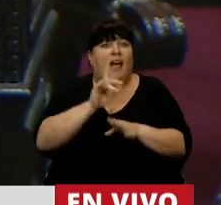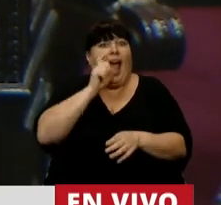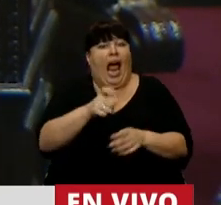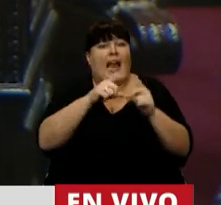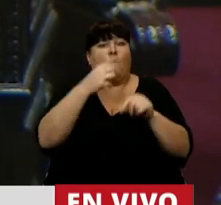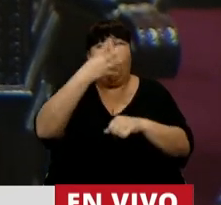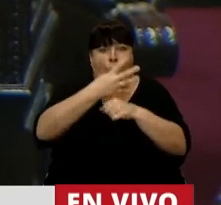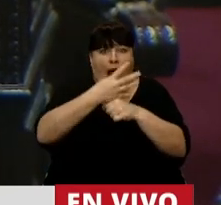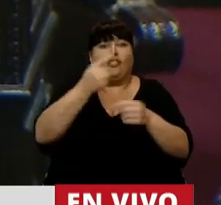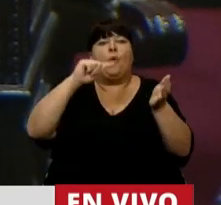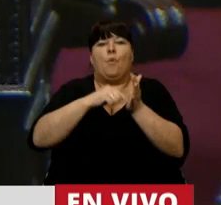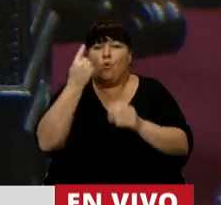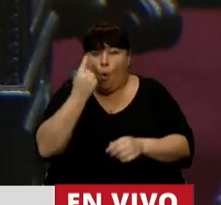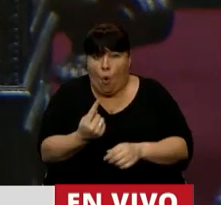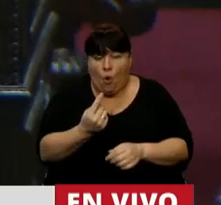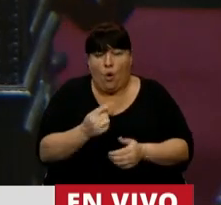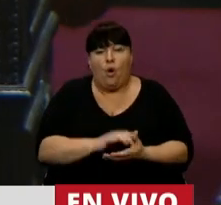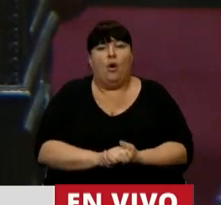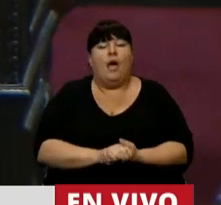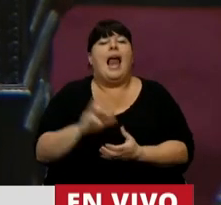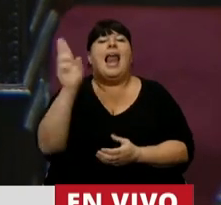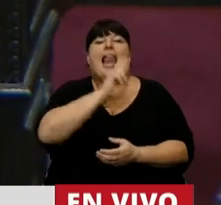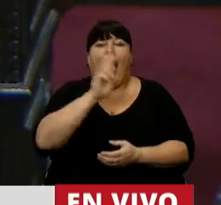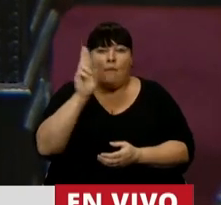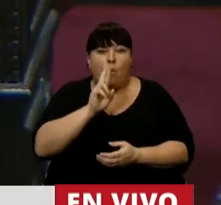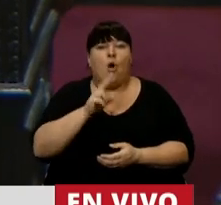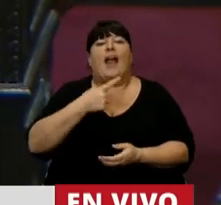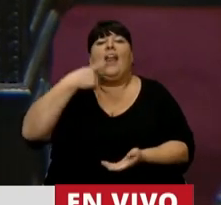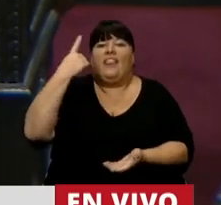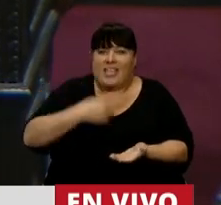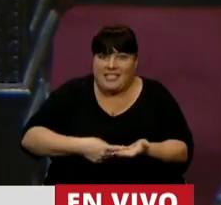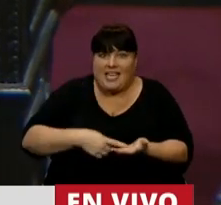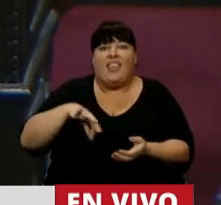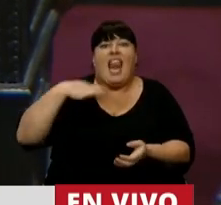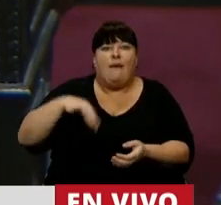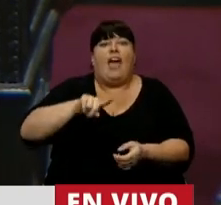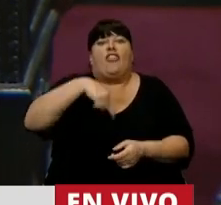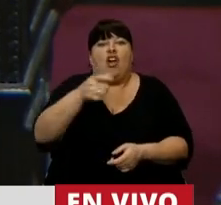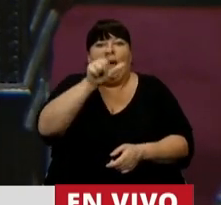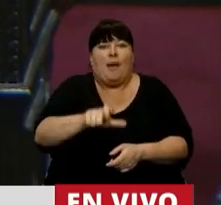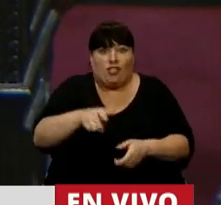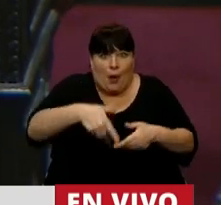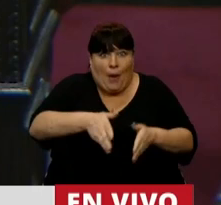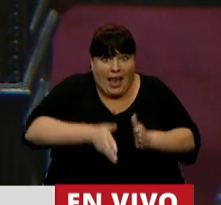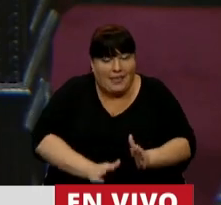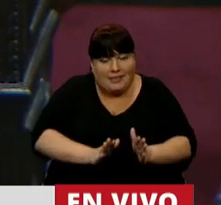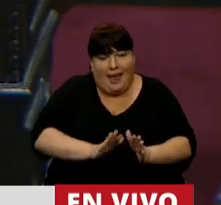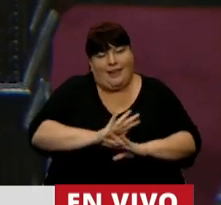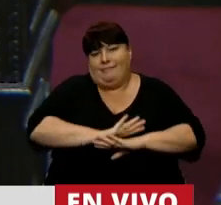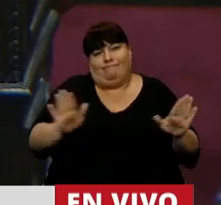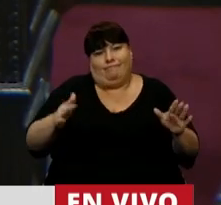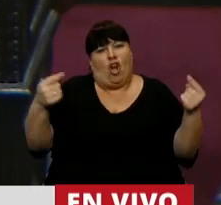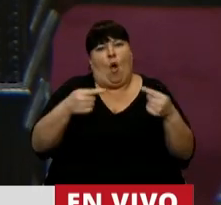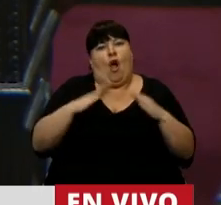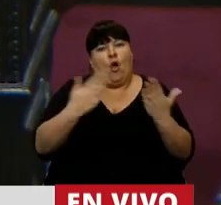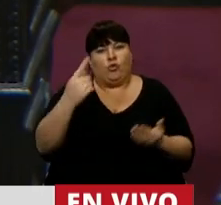artículo cuarto apartado primero, la mujer dispone de la vida de una persona por nacer, es lisa y llanamente